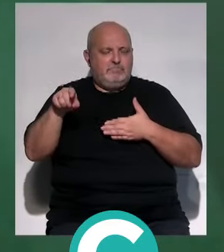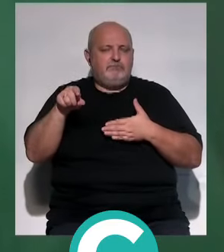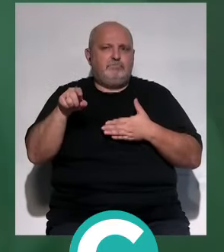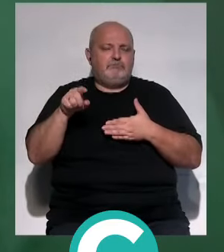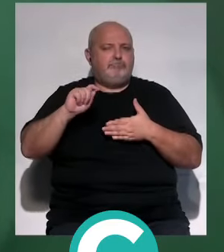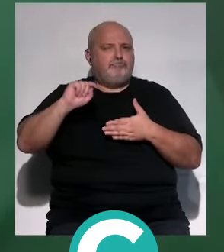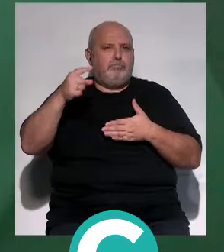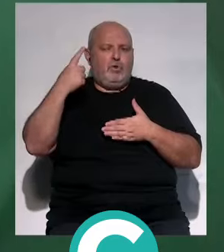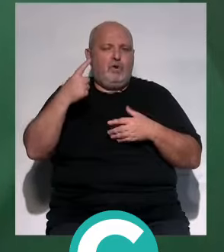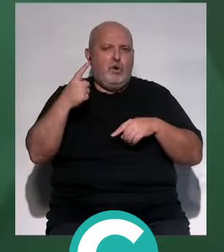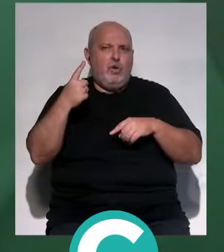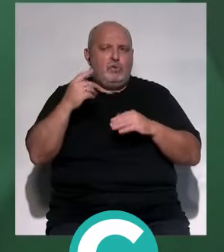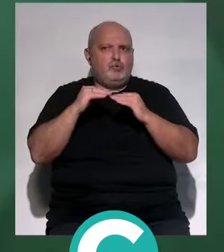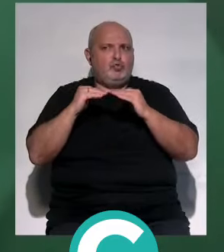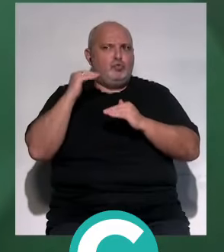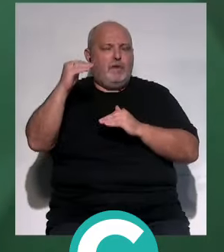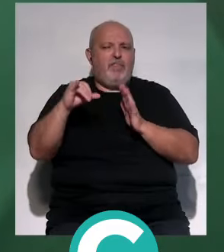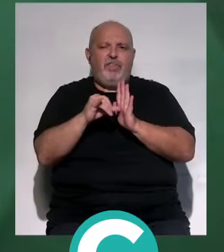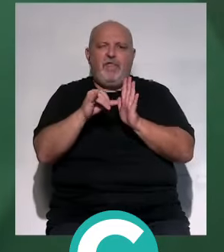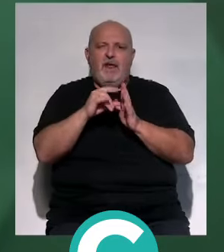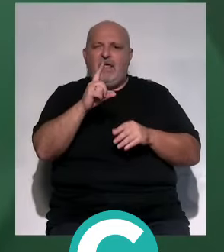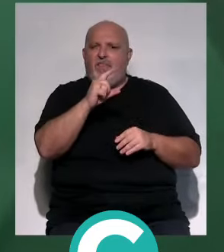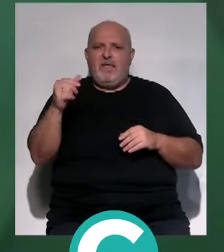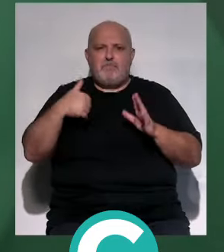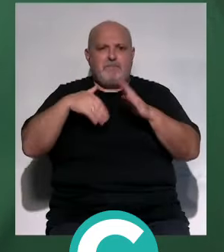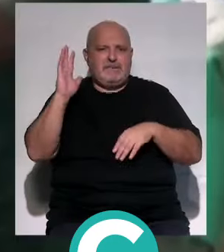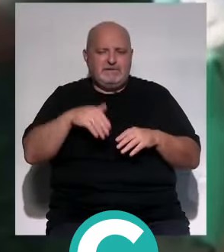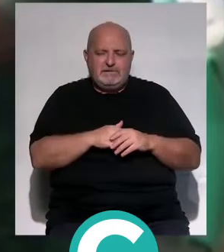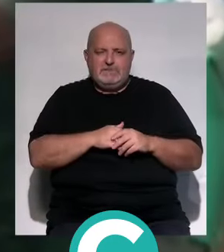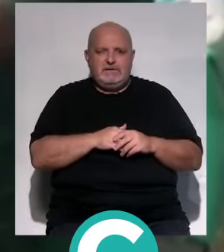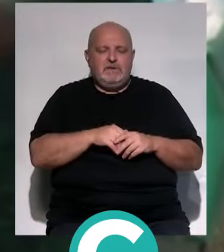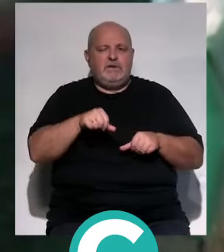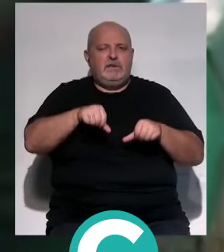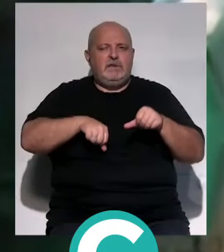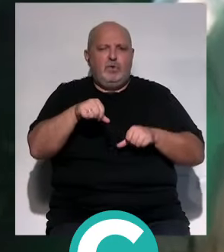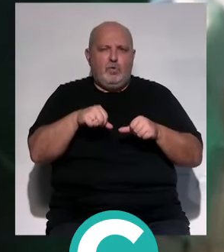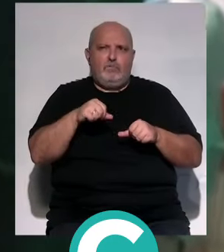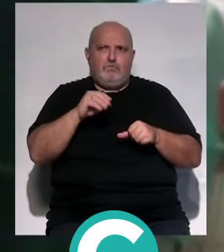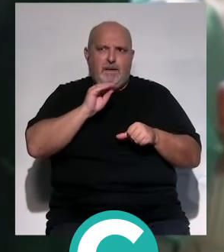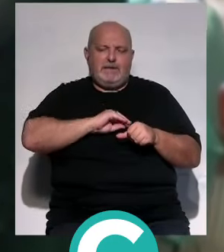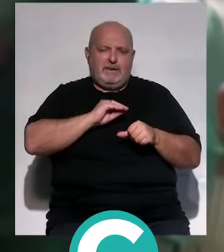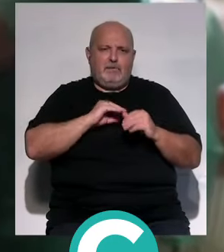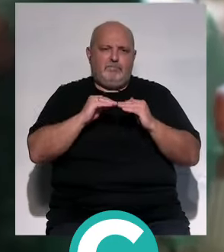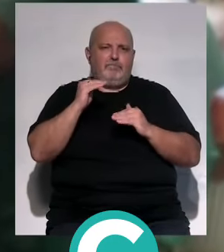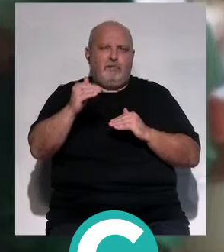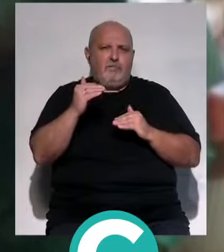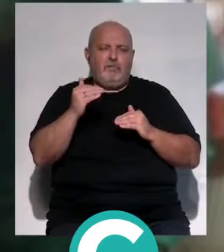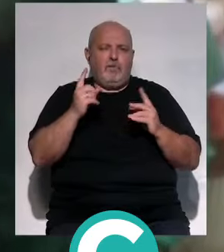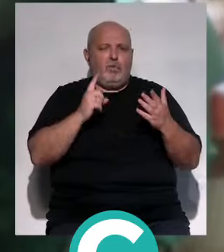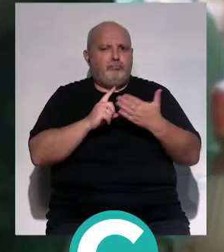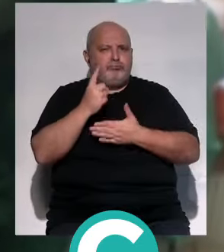punta de lanza en urología, superándose ya el centenar. Estamos haciendo una cirugía de mucho nivel. Estamos aplicando técnicas muy